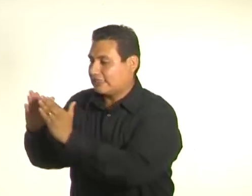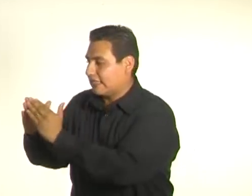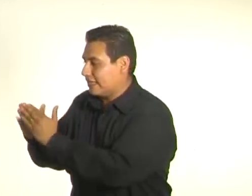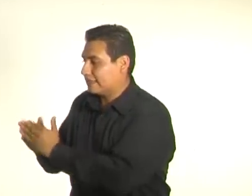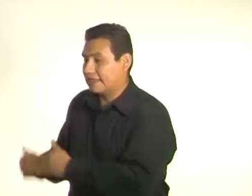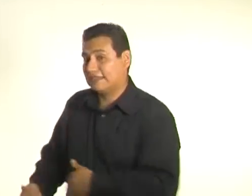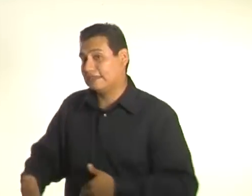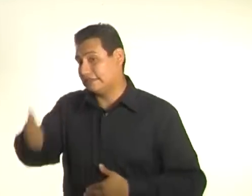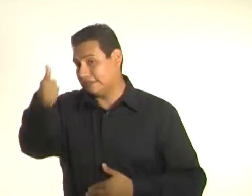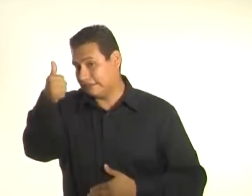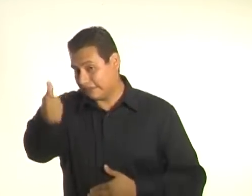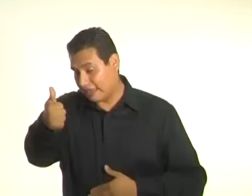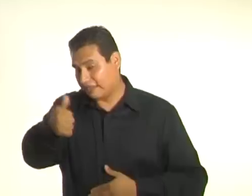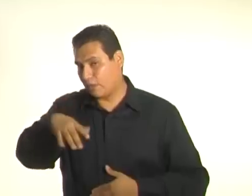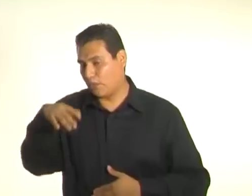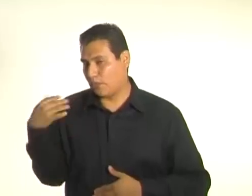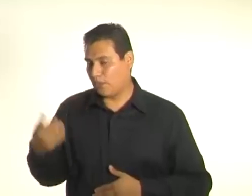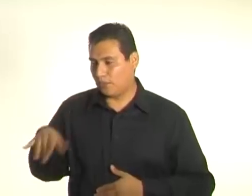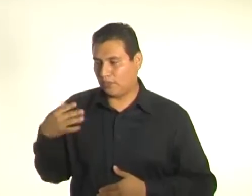Sixto, ¿verdad?